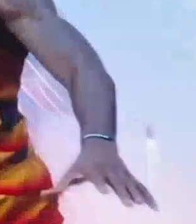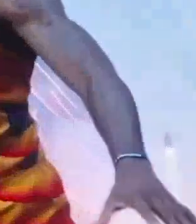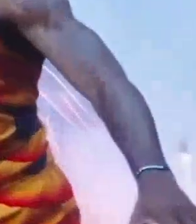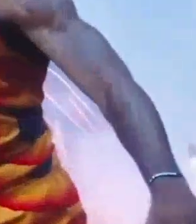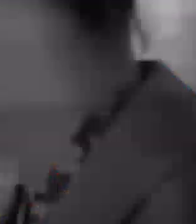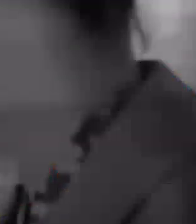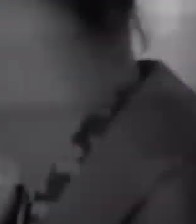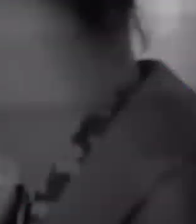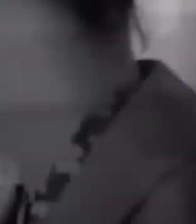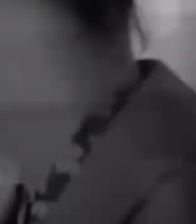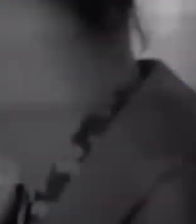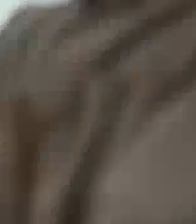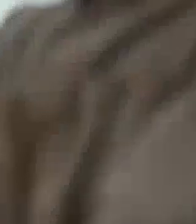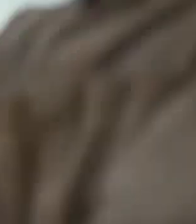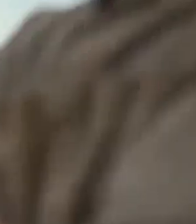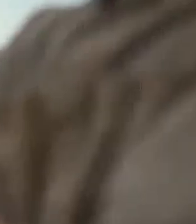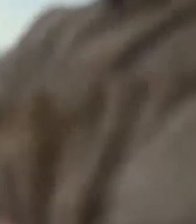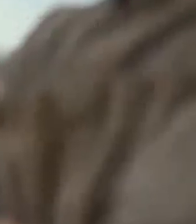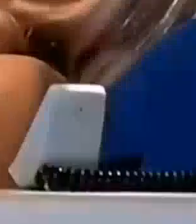Cine.